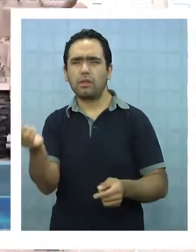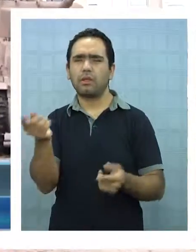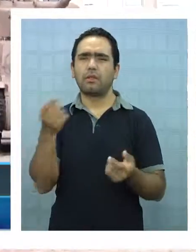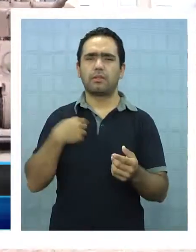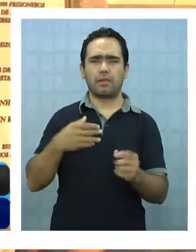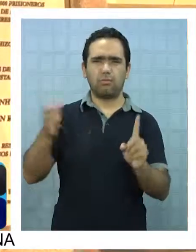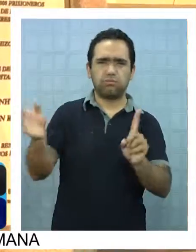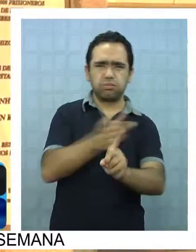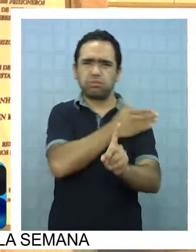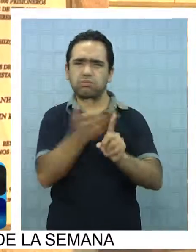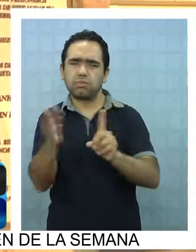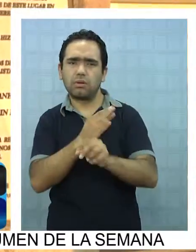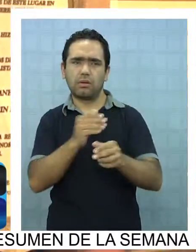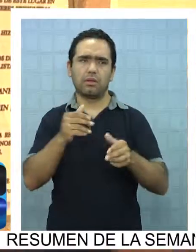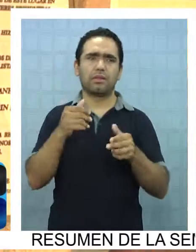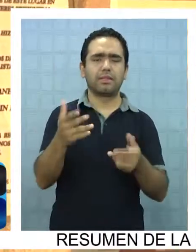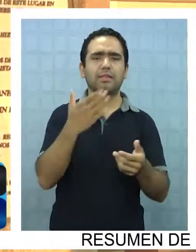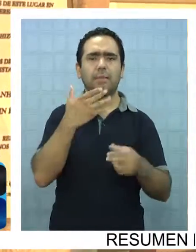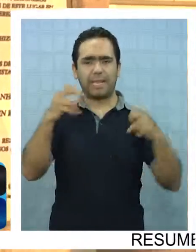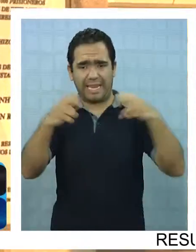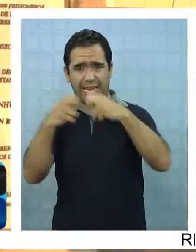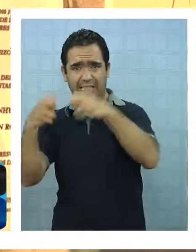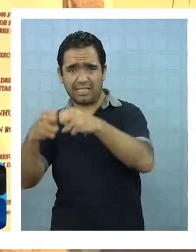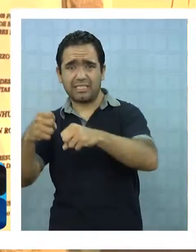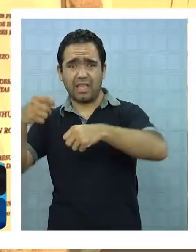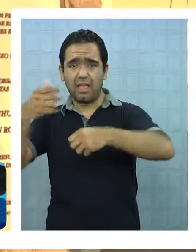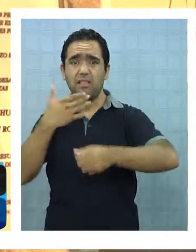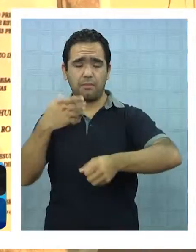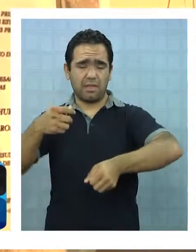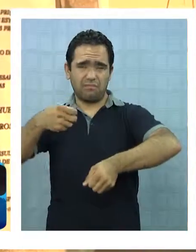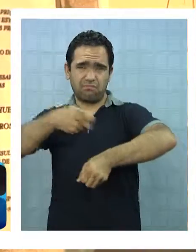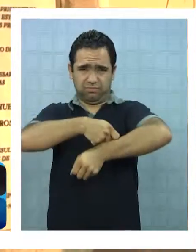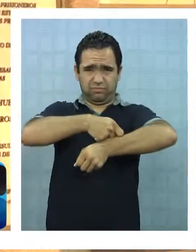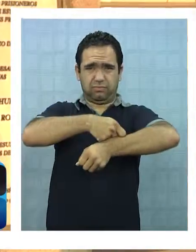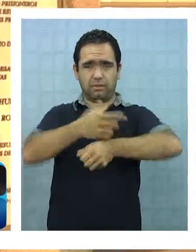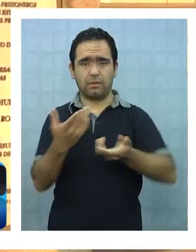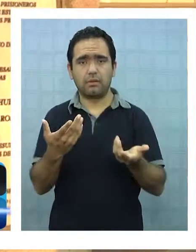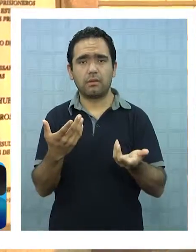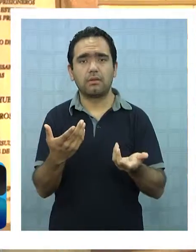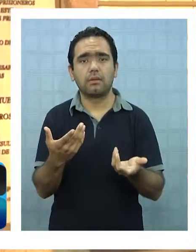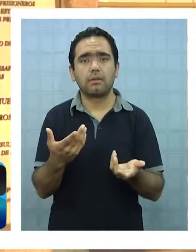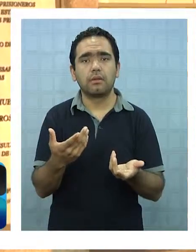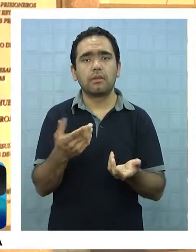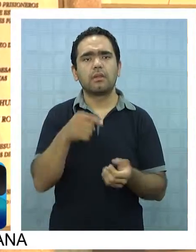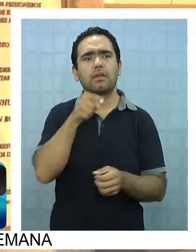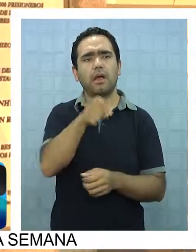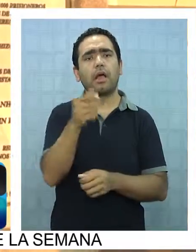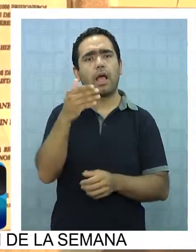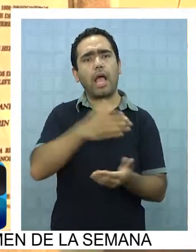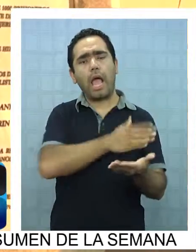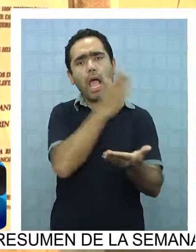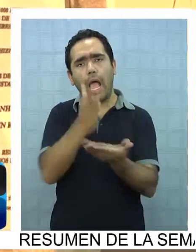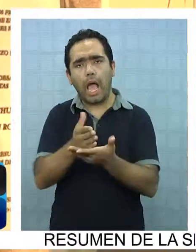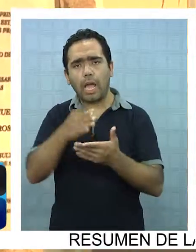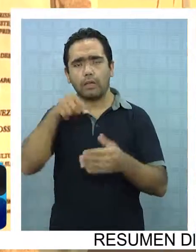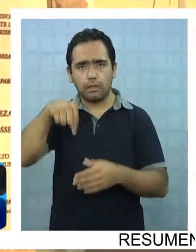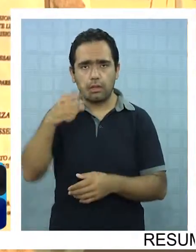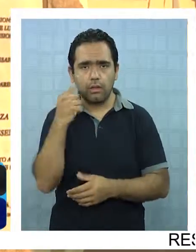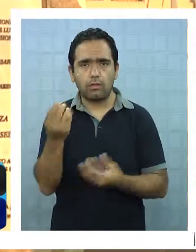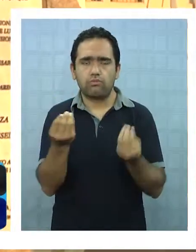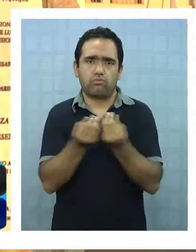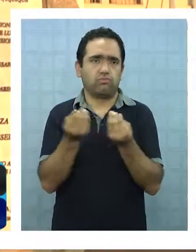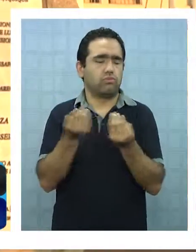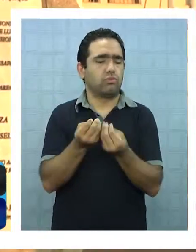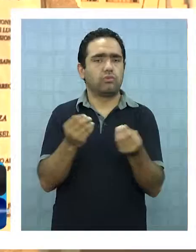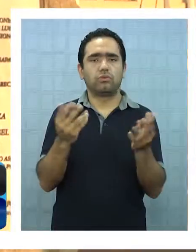se les aplicó la corriente, diversos tipos de tortura que en el día de hoy es muy escandalizador